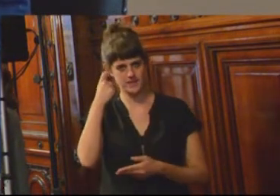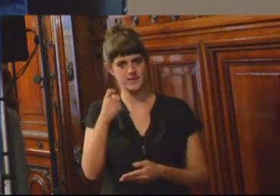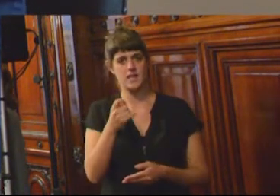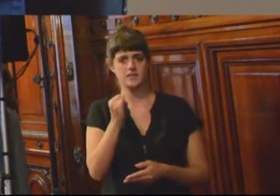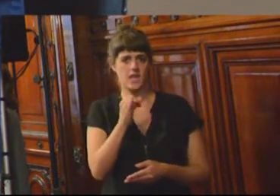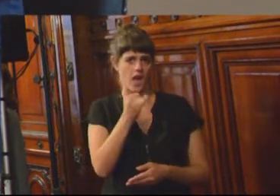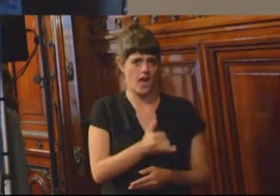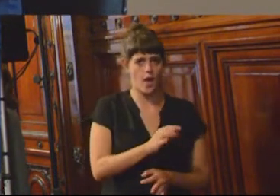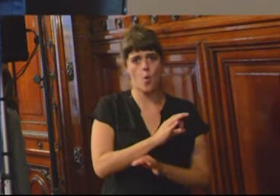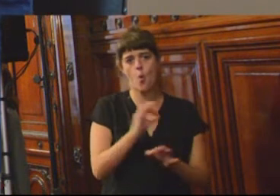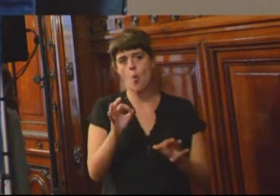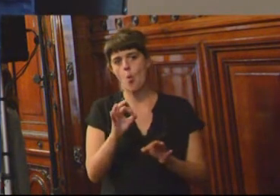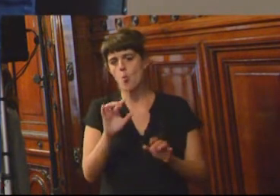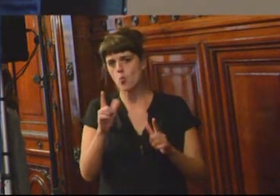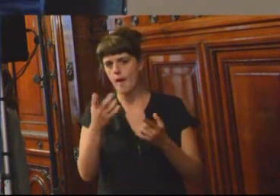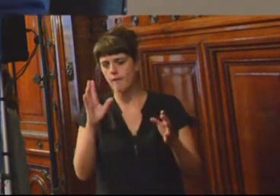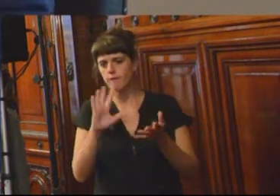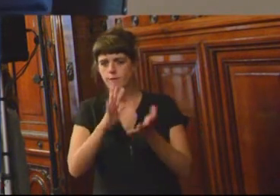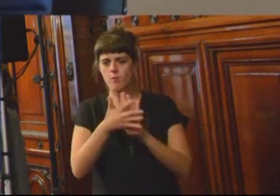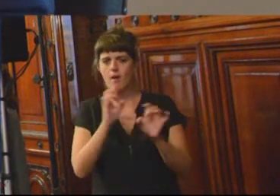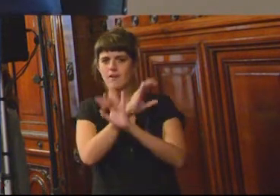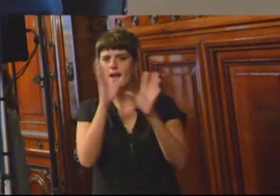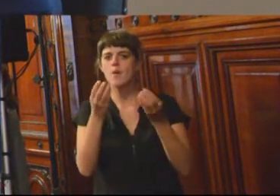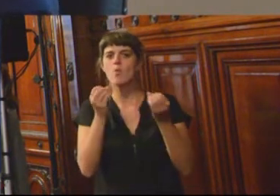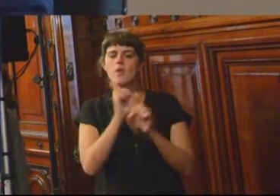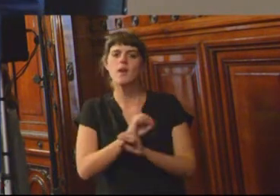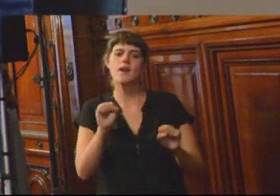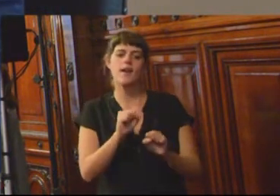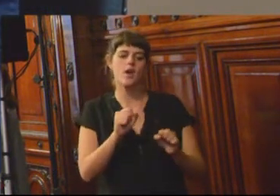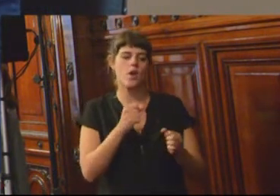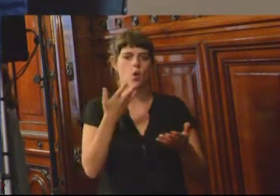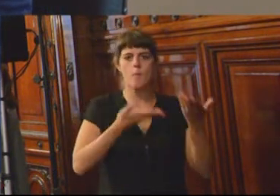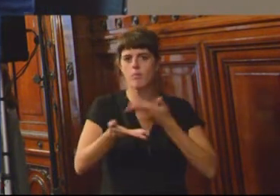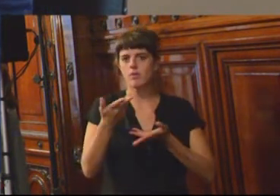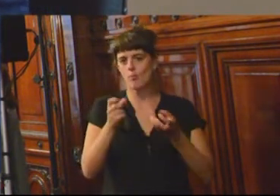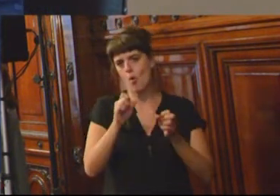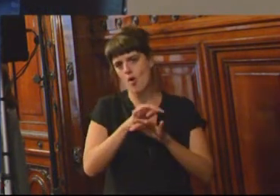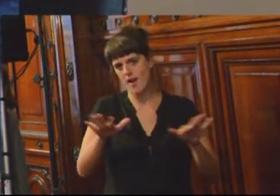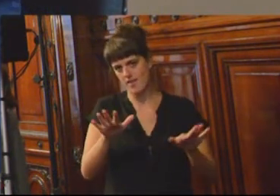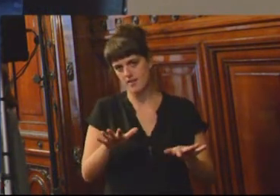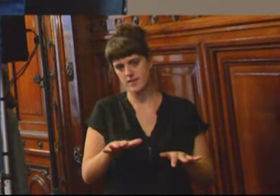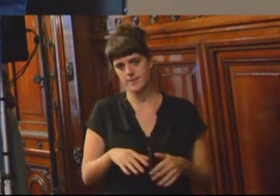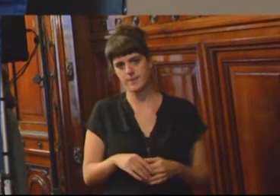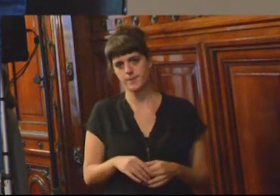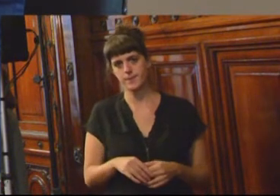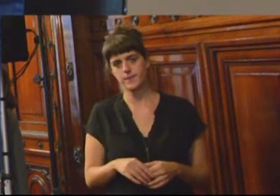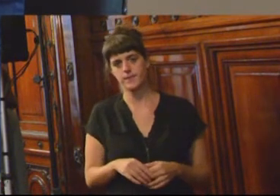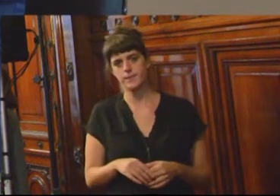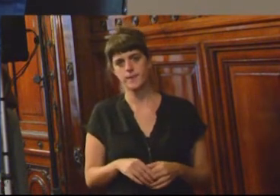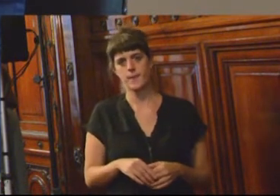sistematizar y compartir en redes, también como dice don Mario, si no sería